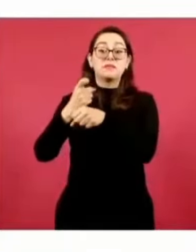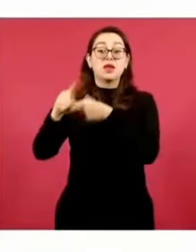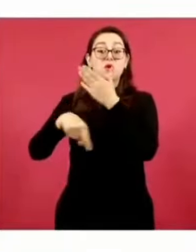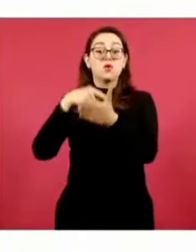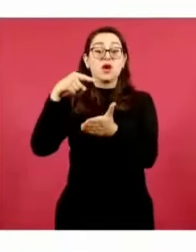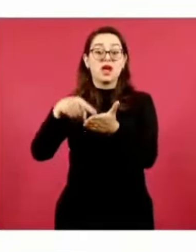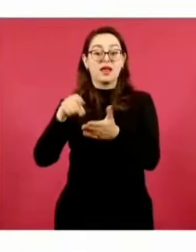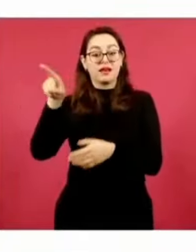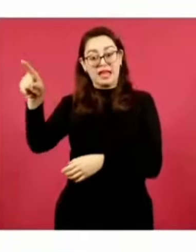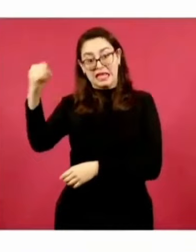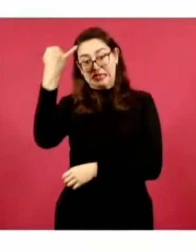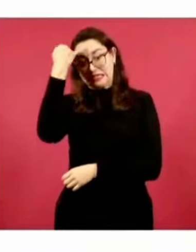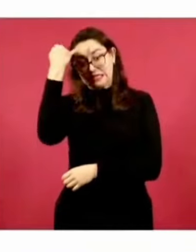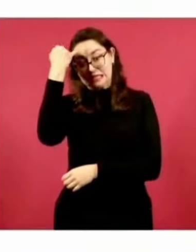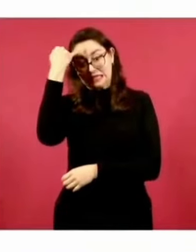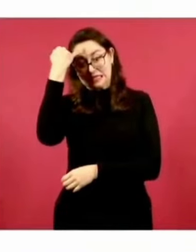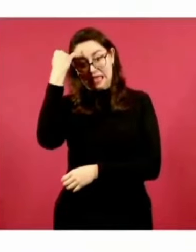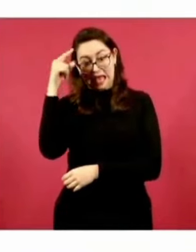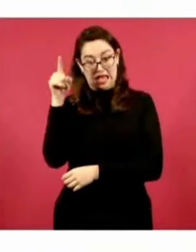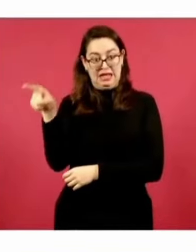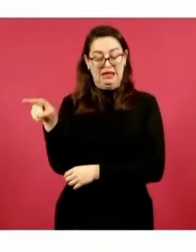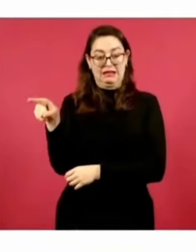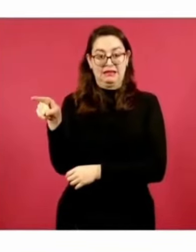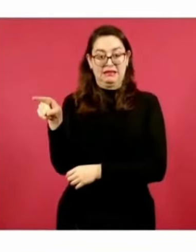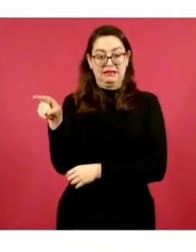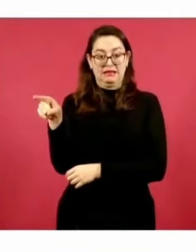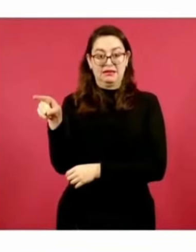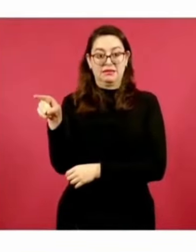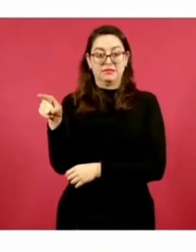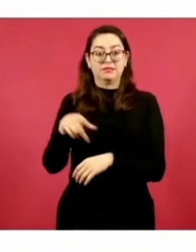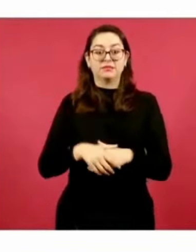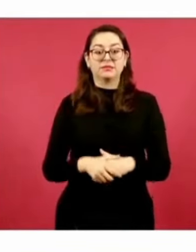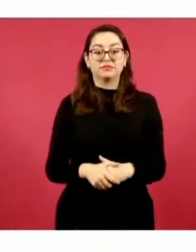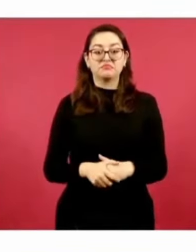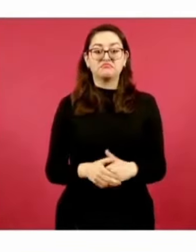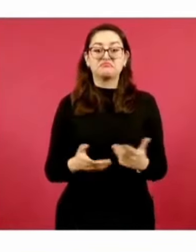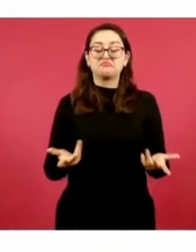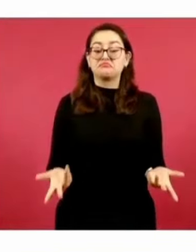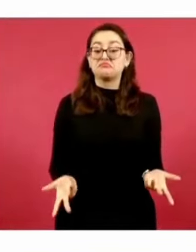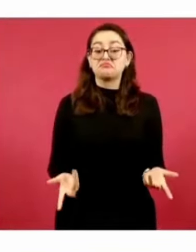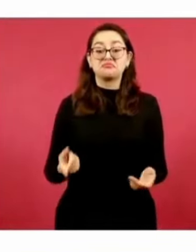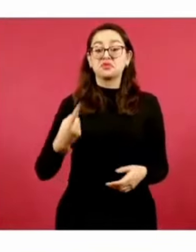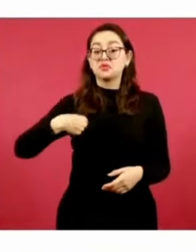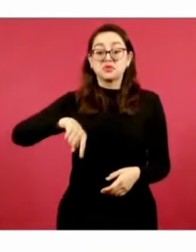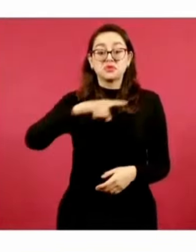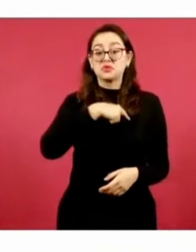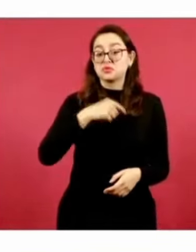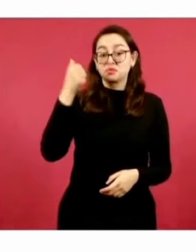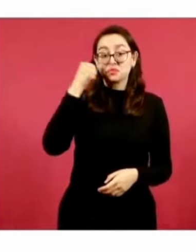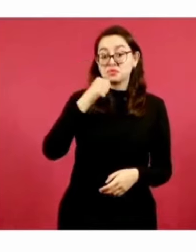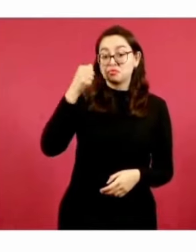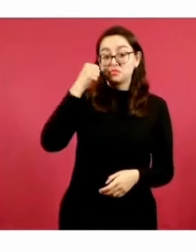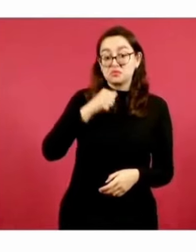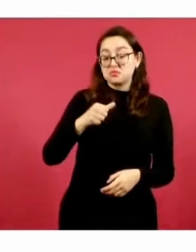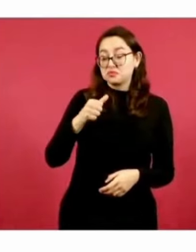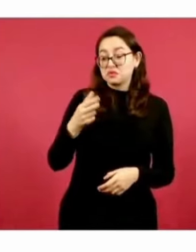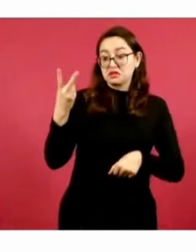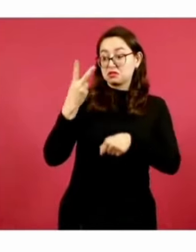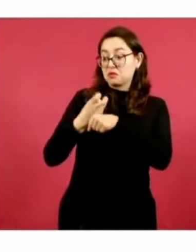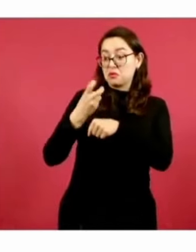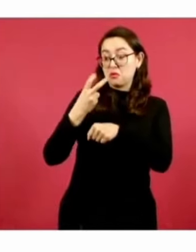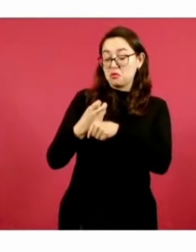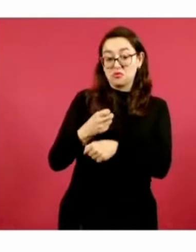pero estamos siempre entre los cuatro o cinco que aprobamos.